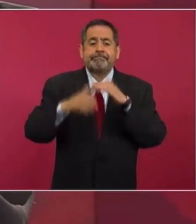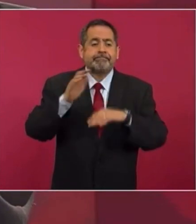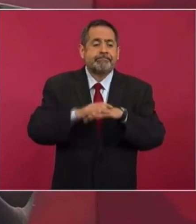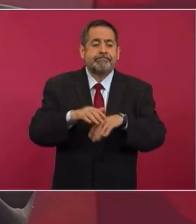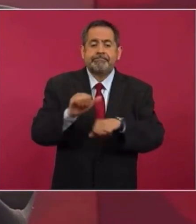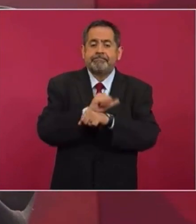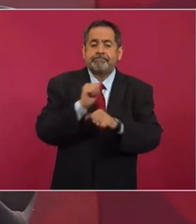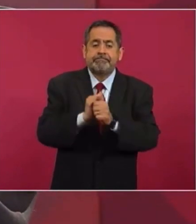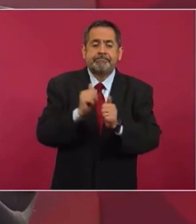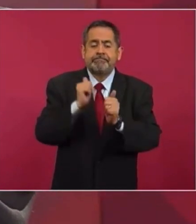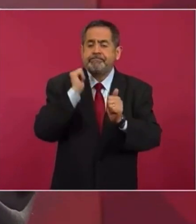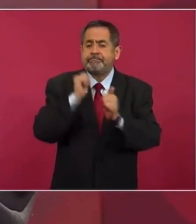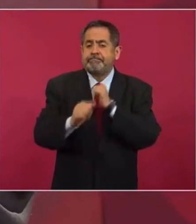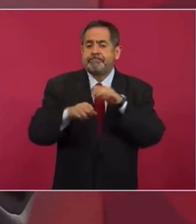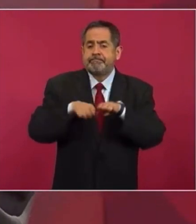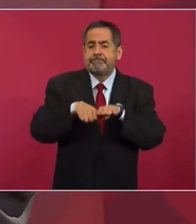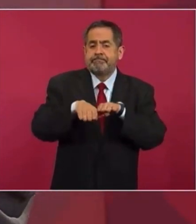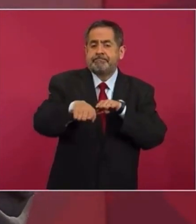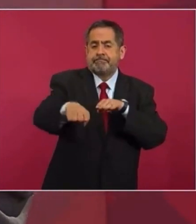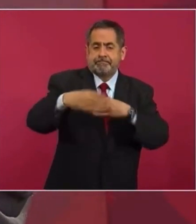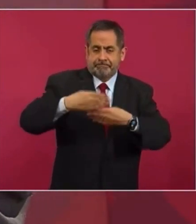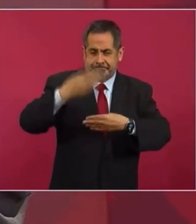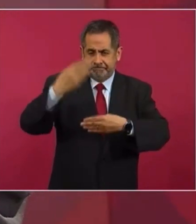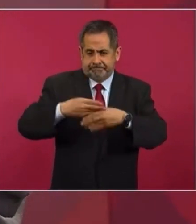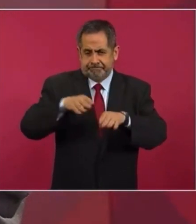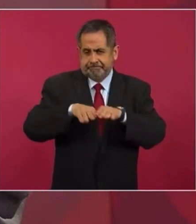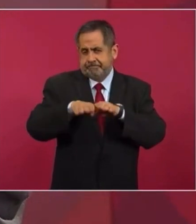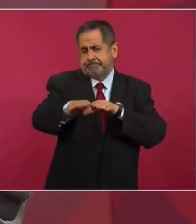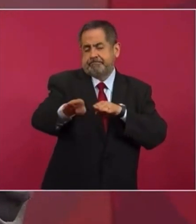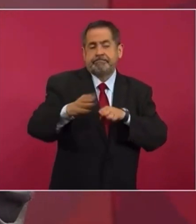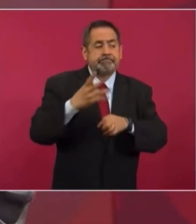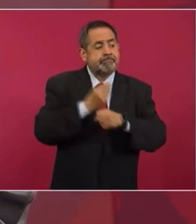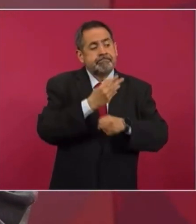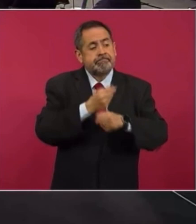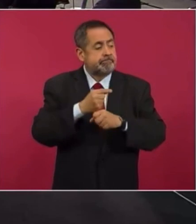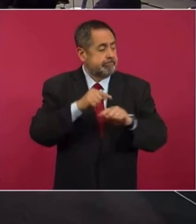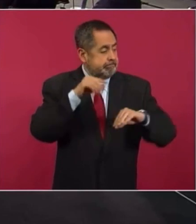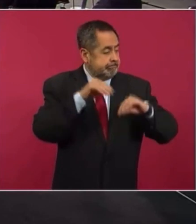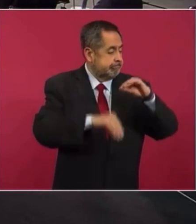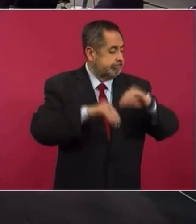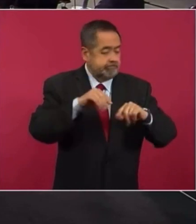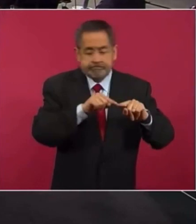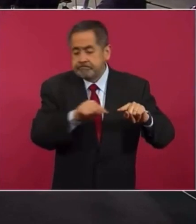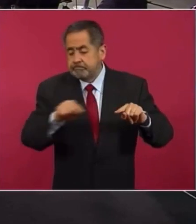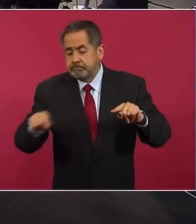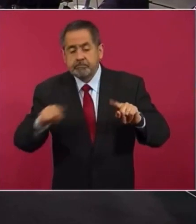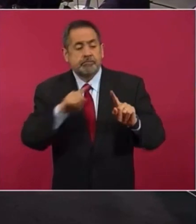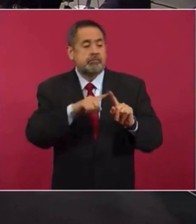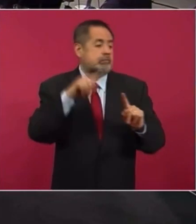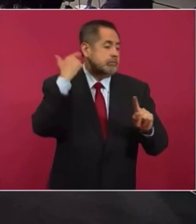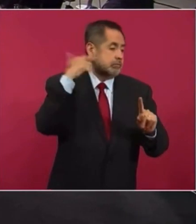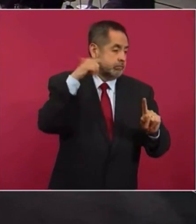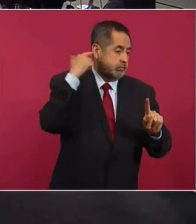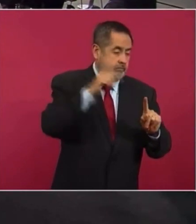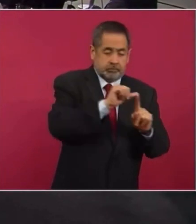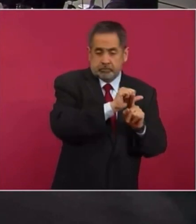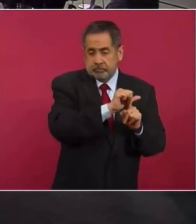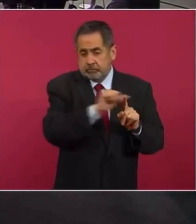de Guadalajara,